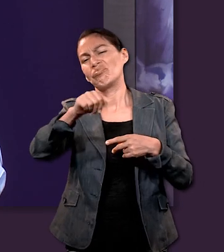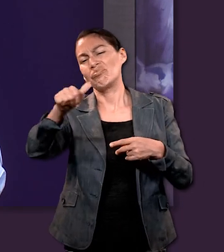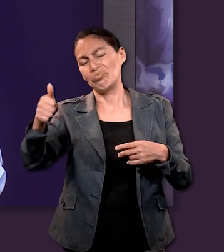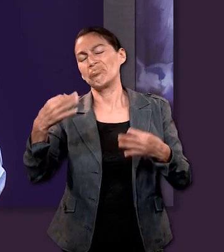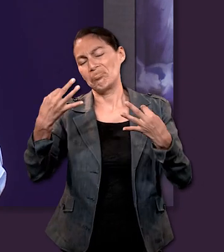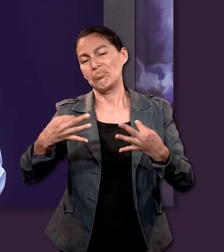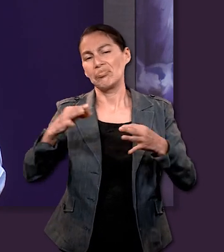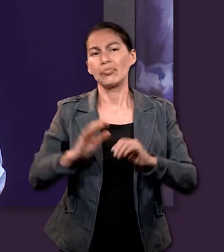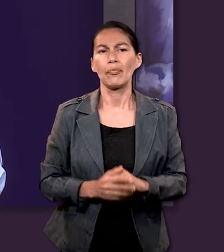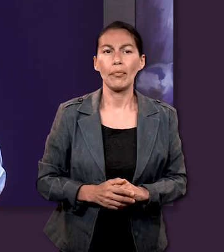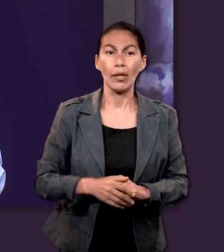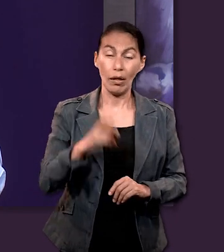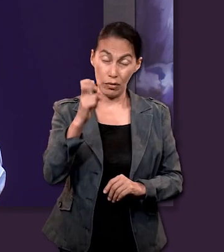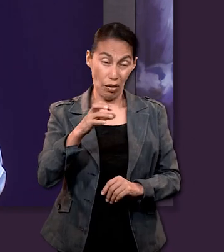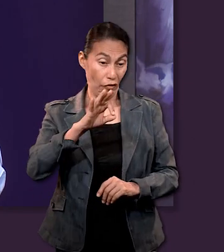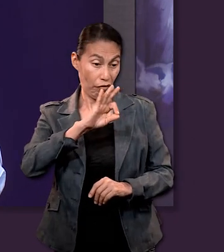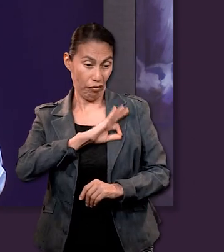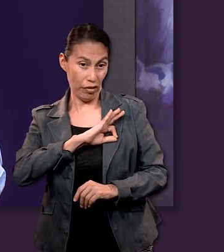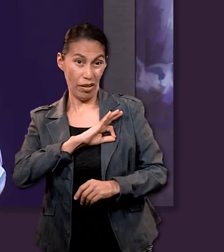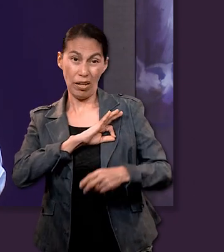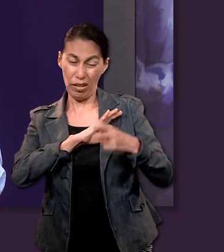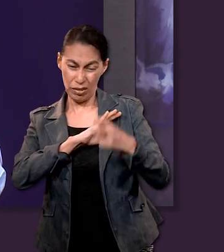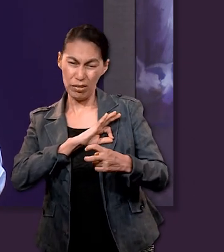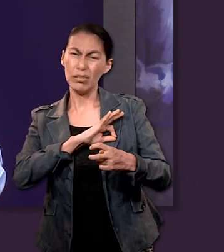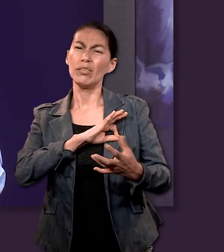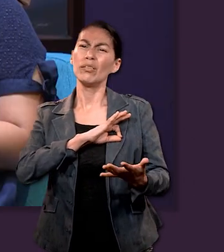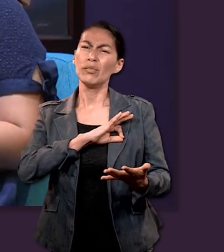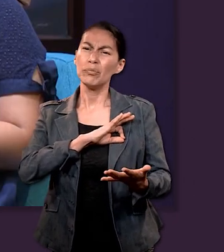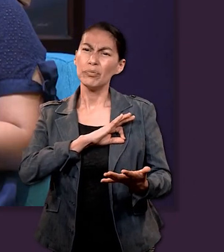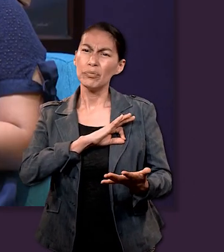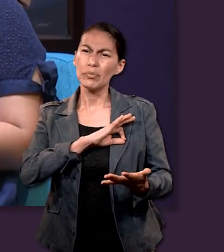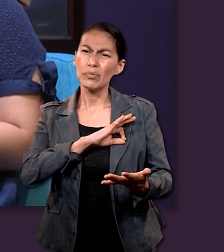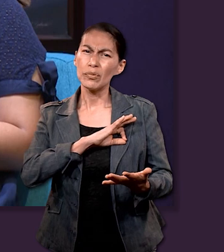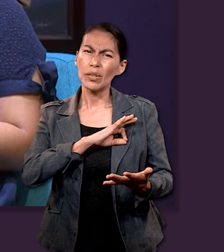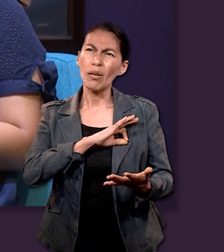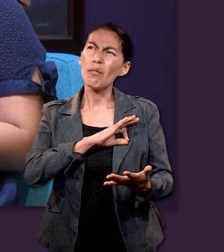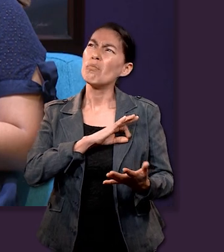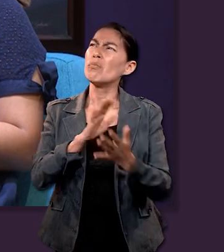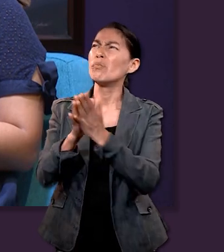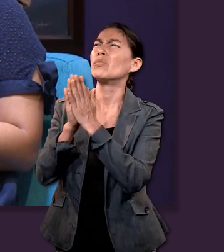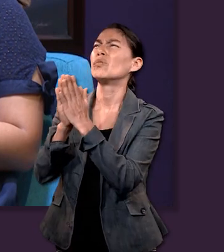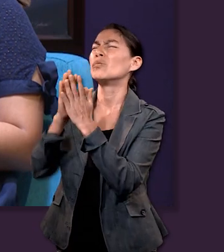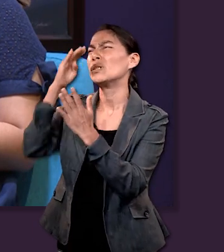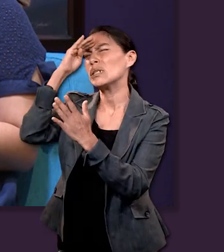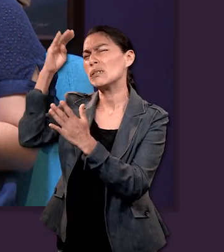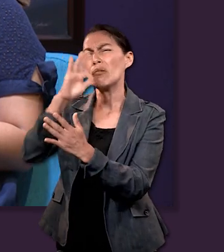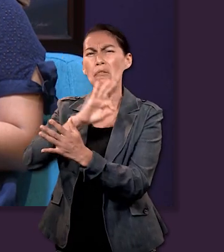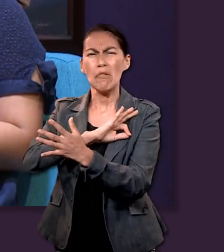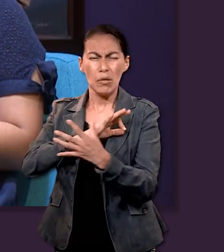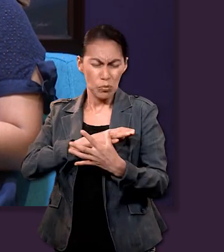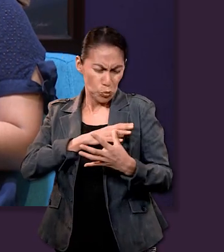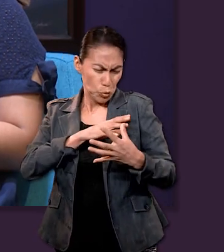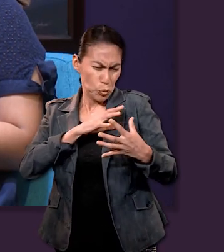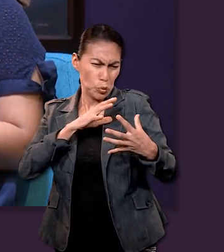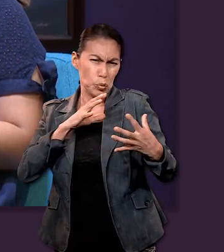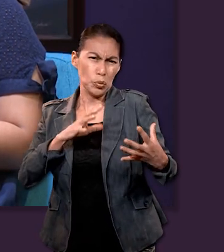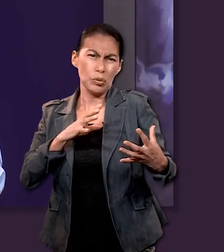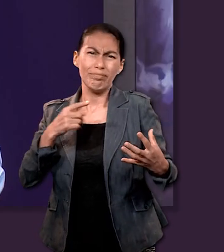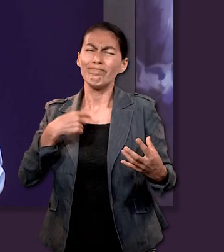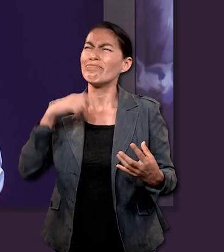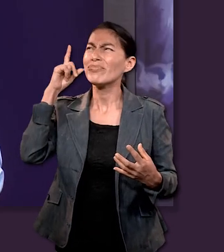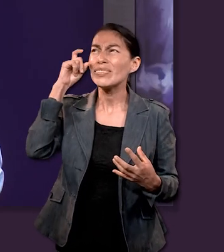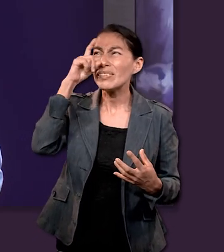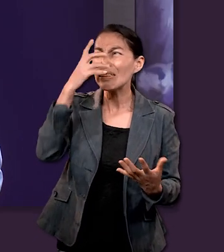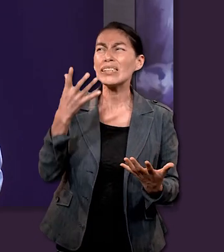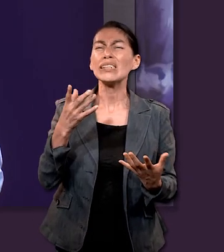Y entonces es la fe, ¿no? A veces la que nos hace, por eso a veces es necesario, aumentanos la fe, Señor,